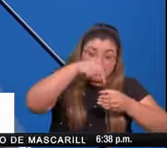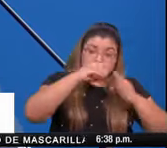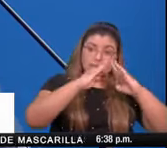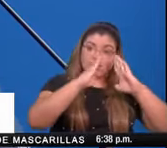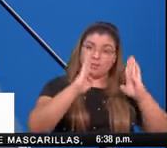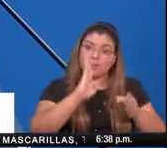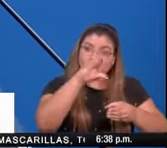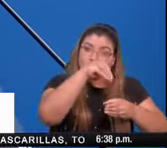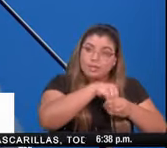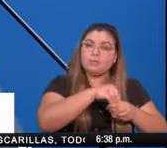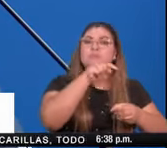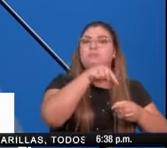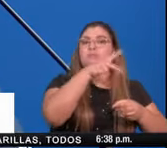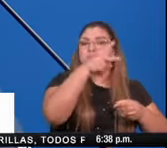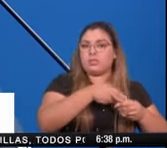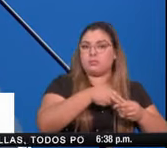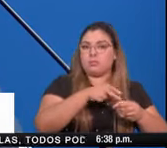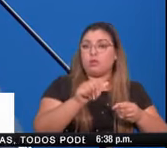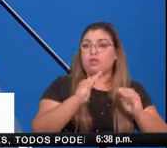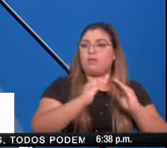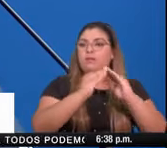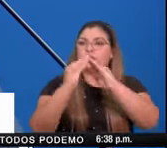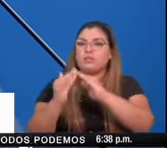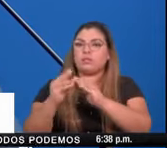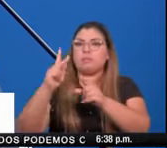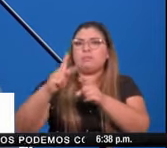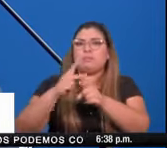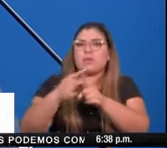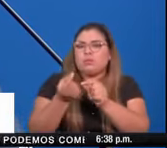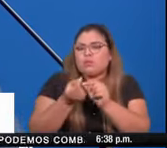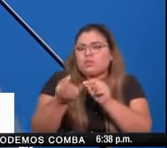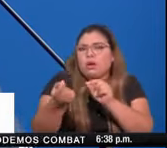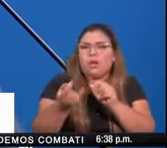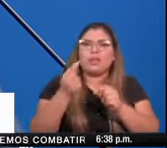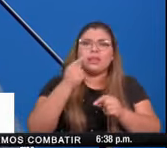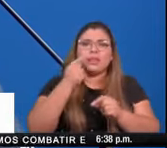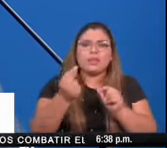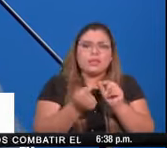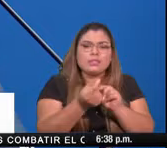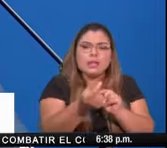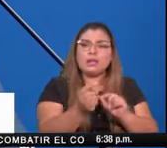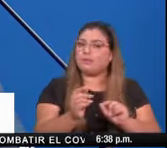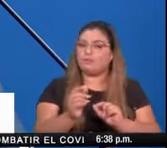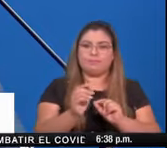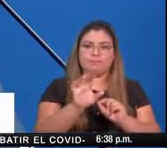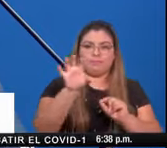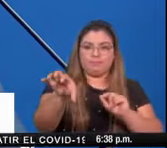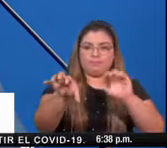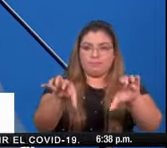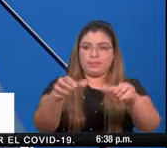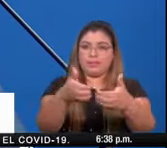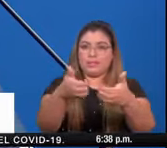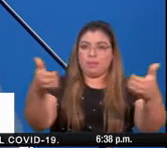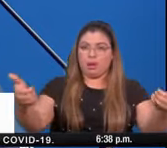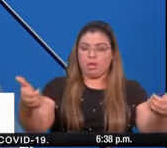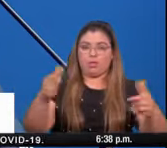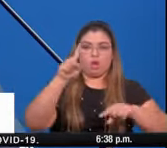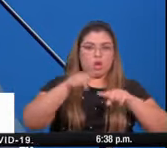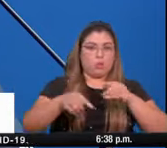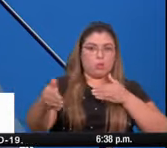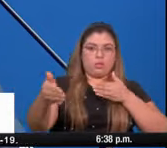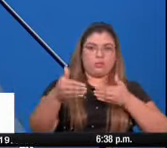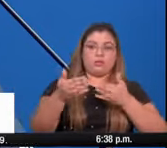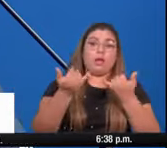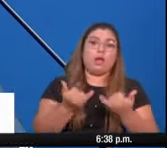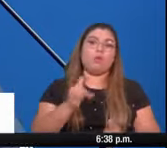residencia ahora queremos darle el uso de la palabra al licenciado Francisco Bustamante en representación del doctor Enrique Lao director